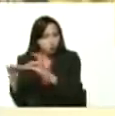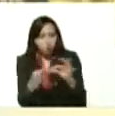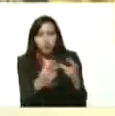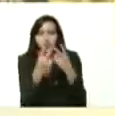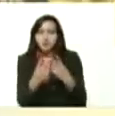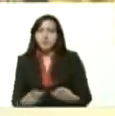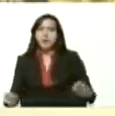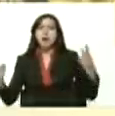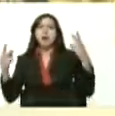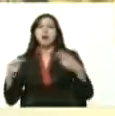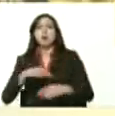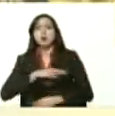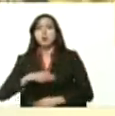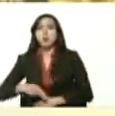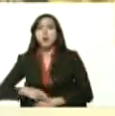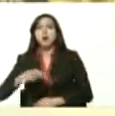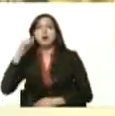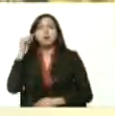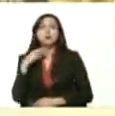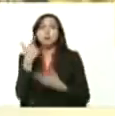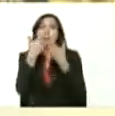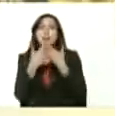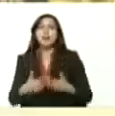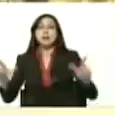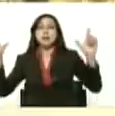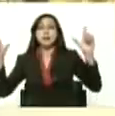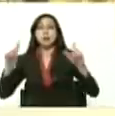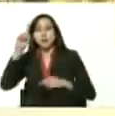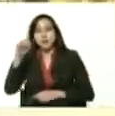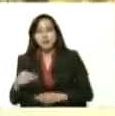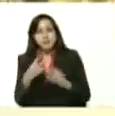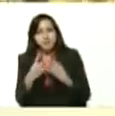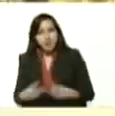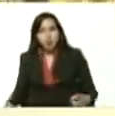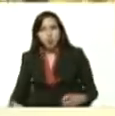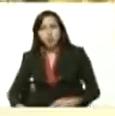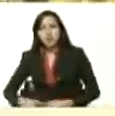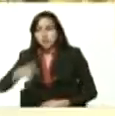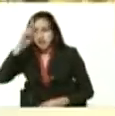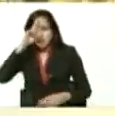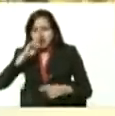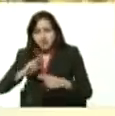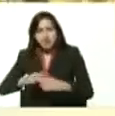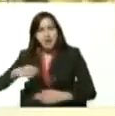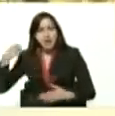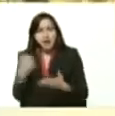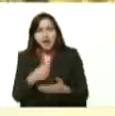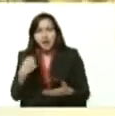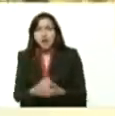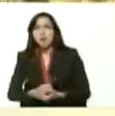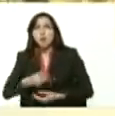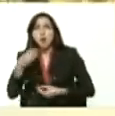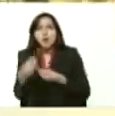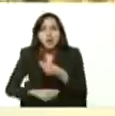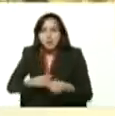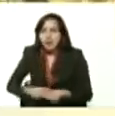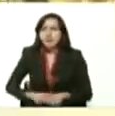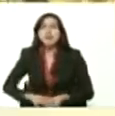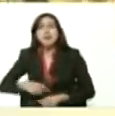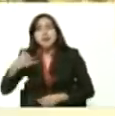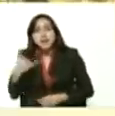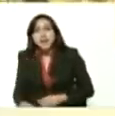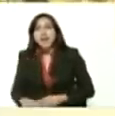de nuestro libertador Simón Bolívar los valores de dignidad de rebeldía de independencia de